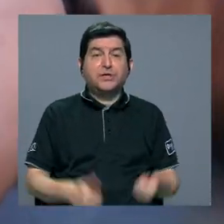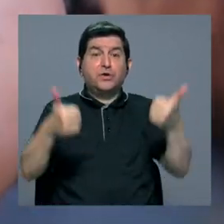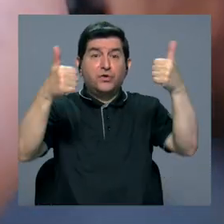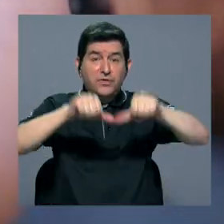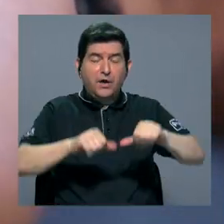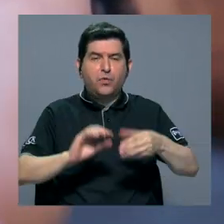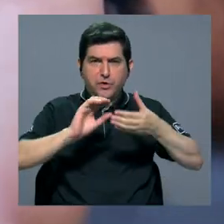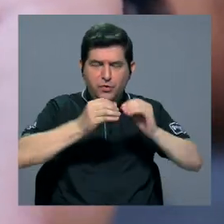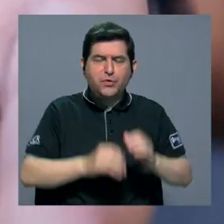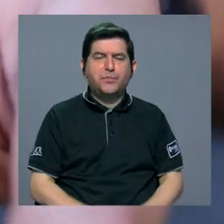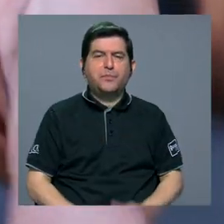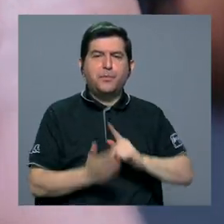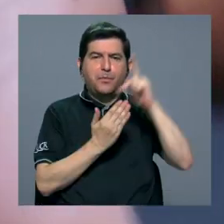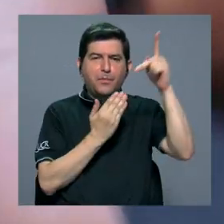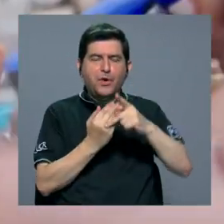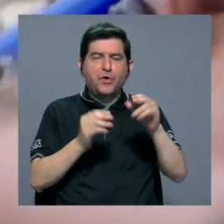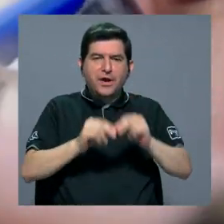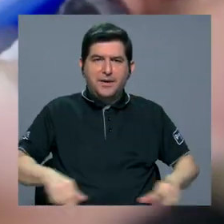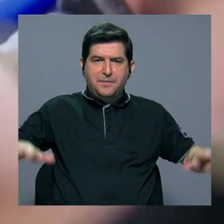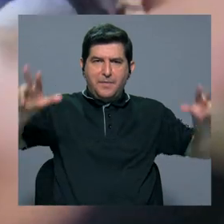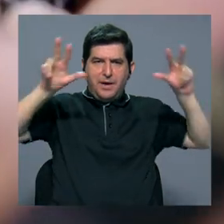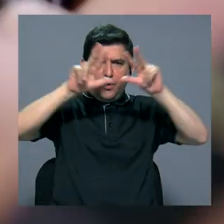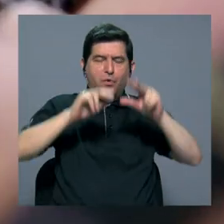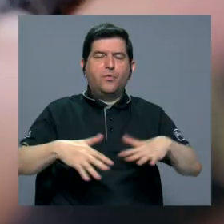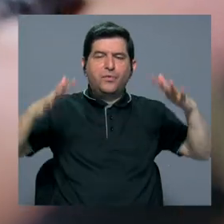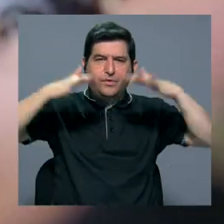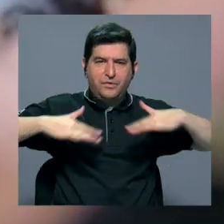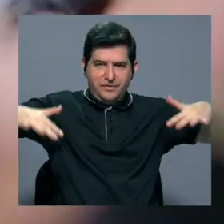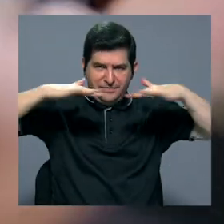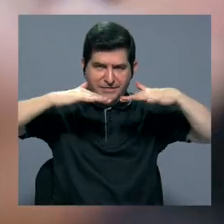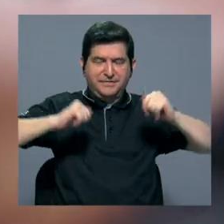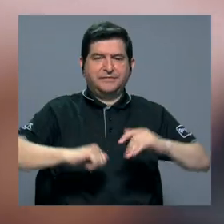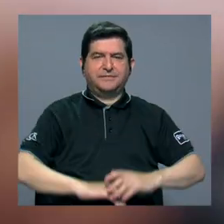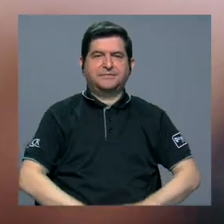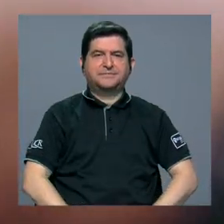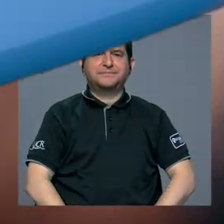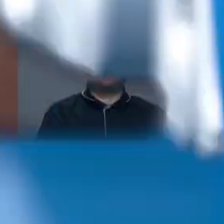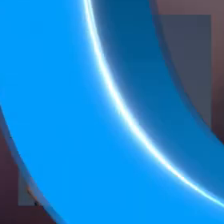acuerdo a datos del Programa de las Naciones Unidas para el Medio Ambiente.